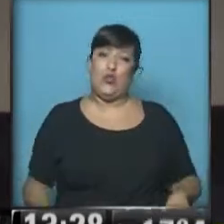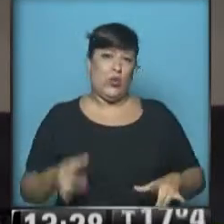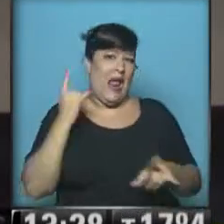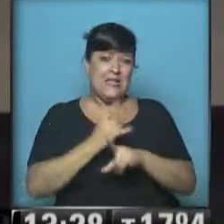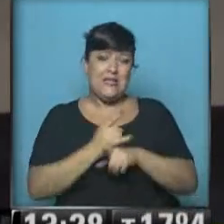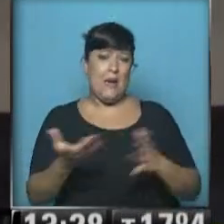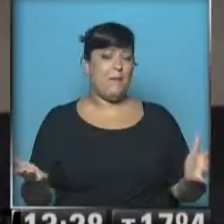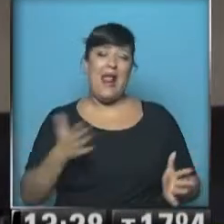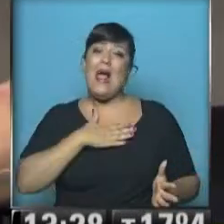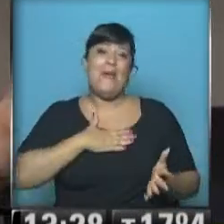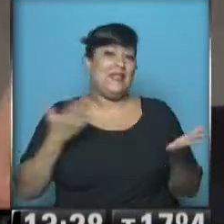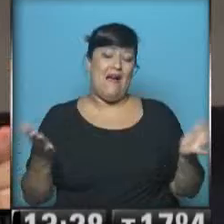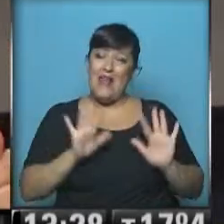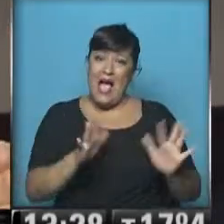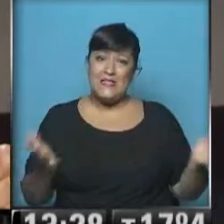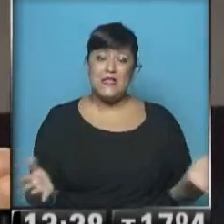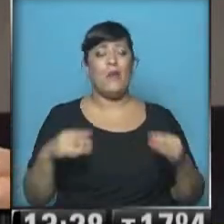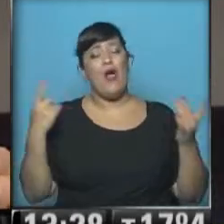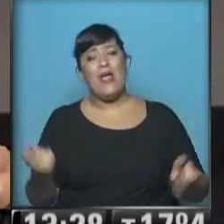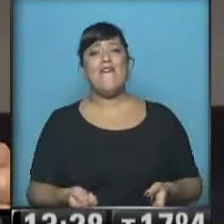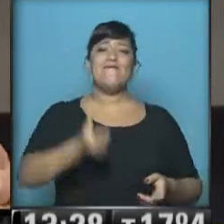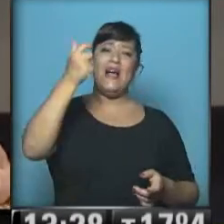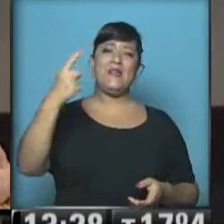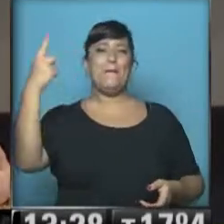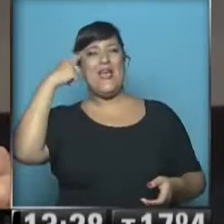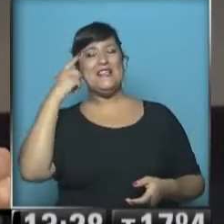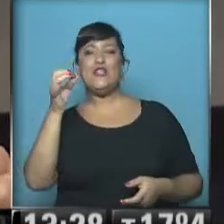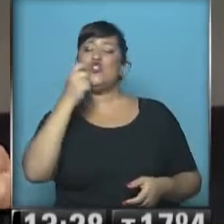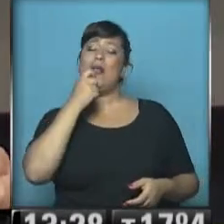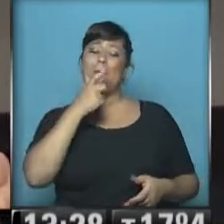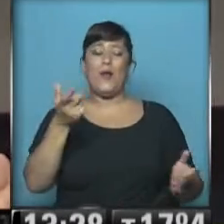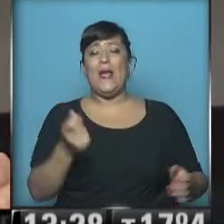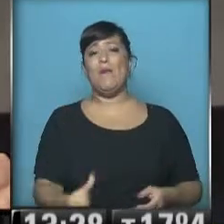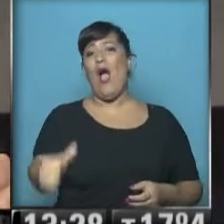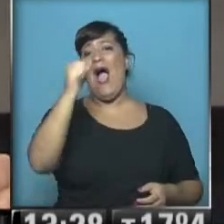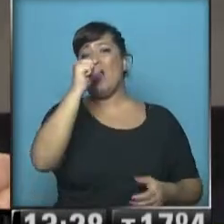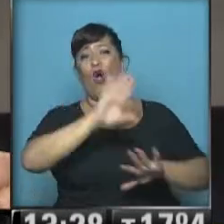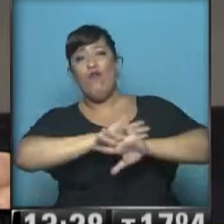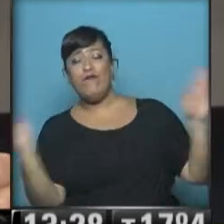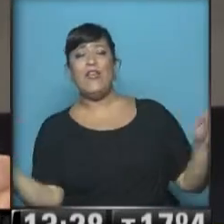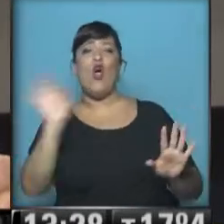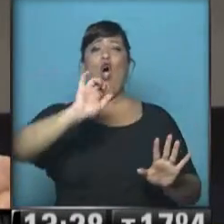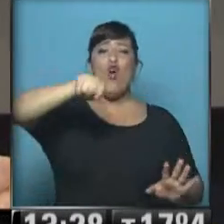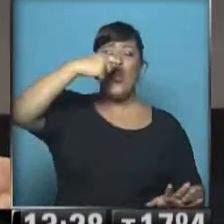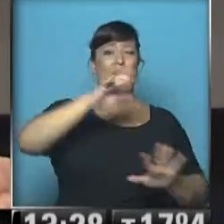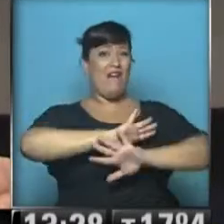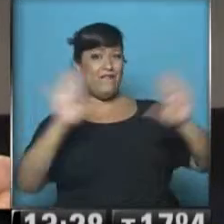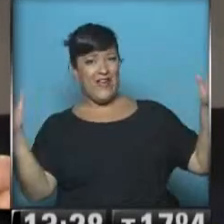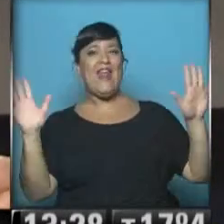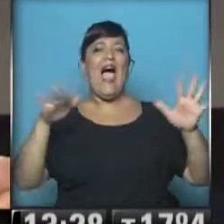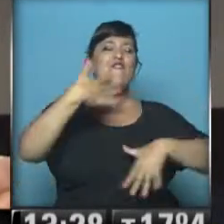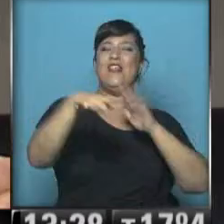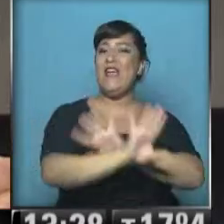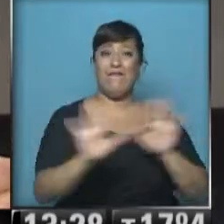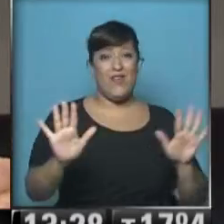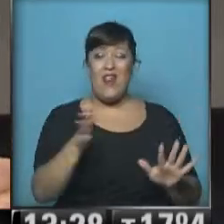maneras. Digo lamentablemente porque sería tan fácil pensar que eliminando el alcohol o las sustancias tóxicas eliminamos las violencias de género.